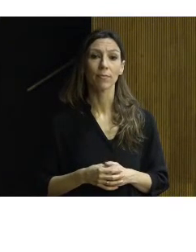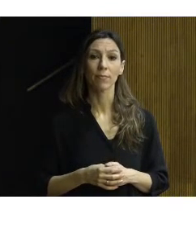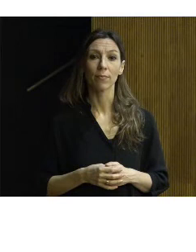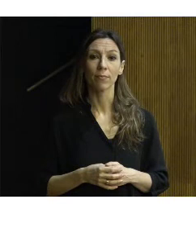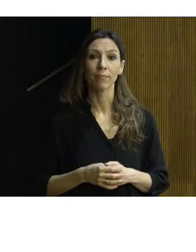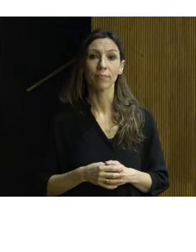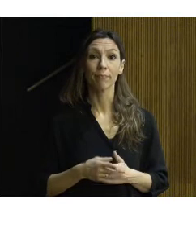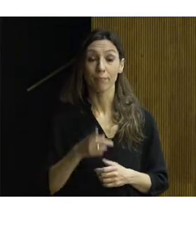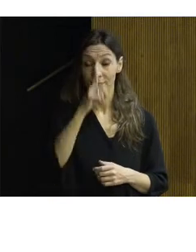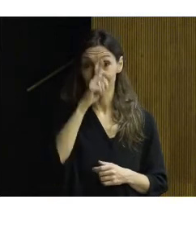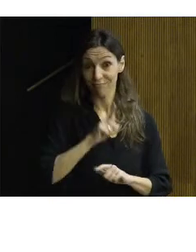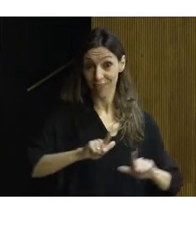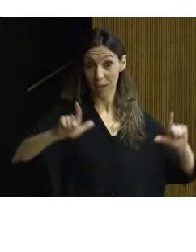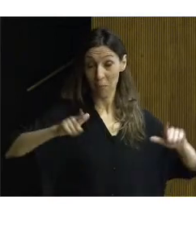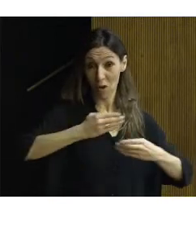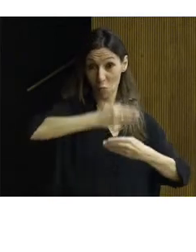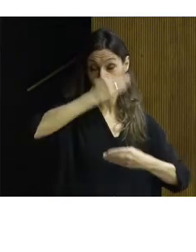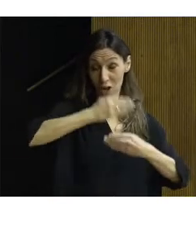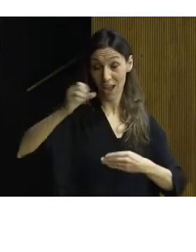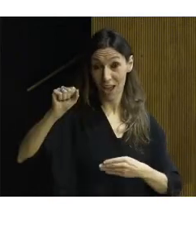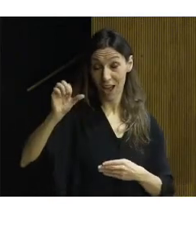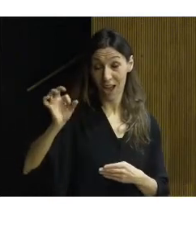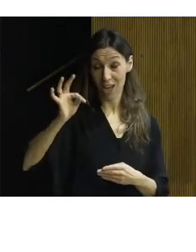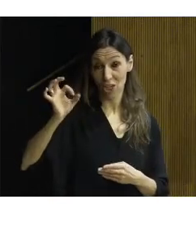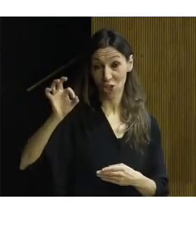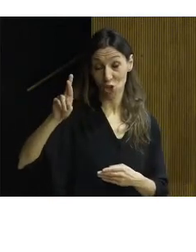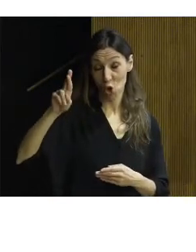Esta imagen de la muralla de Astorga es un viejo ejemplo de accesibilidad.